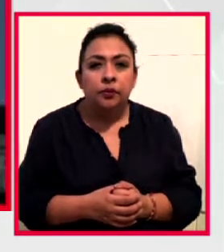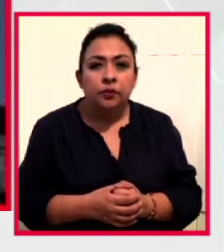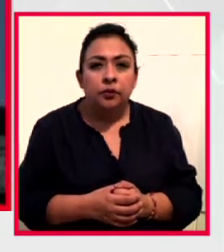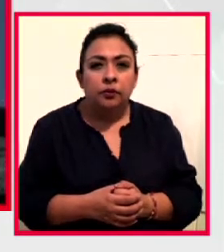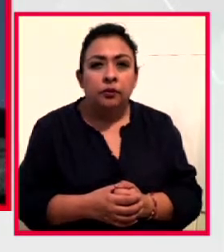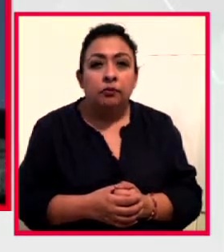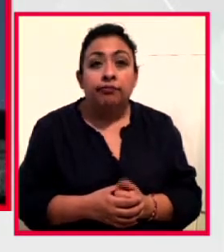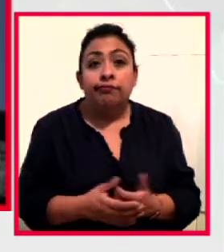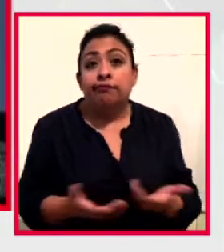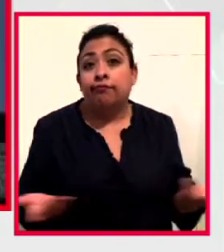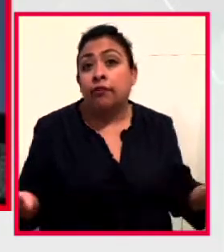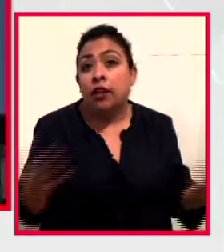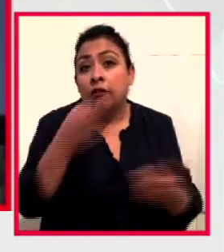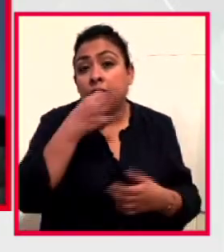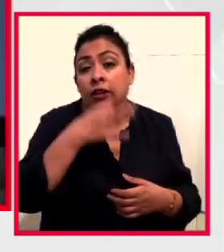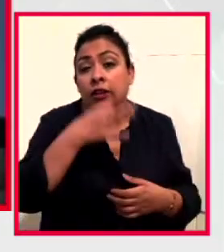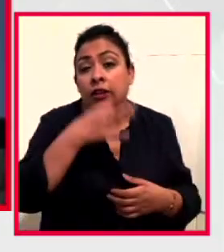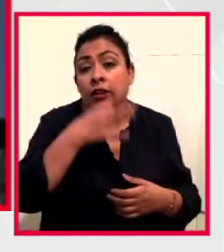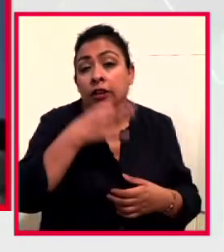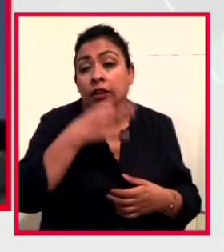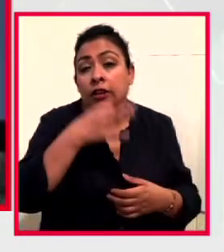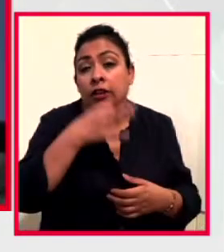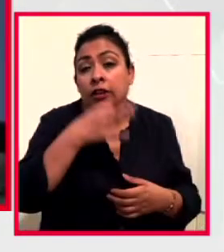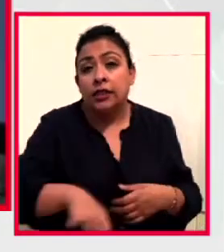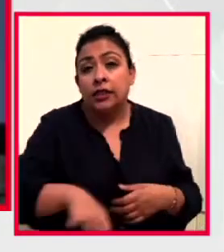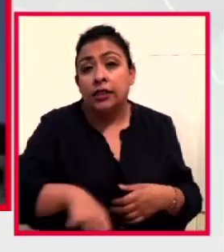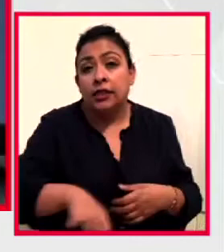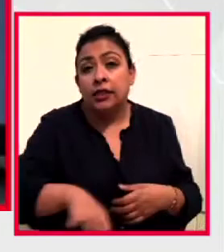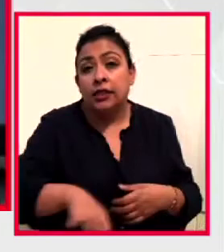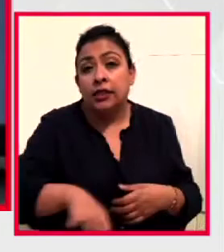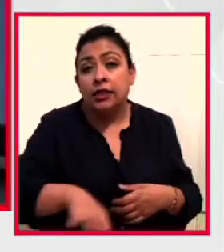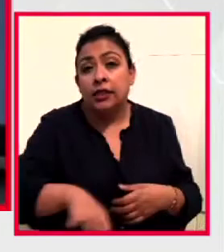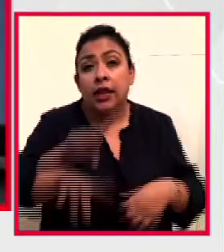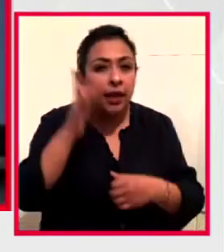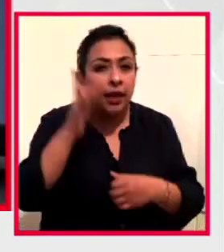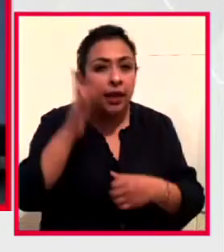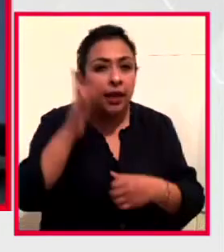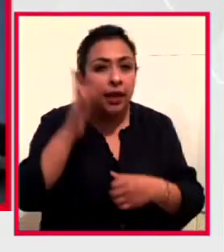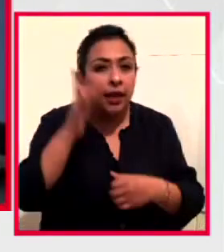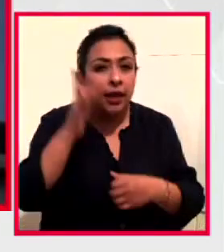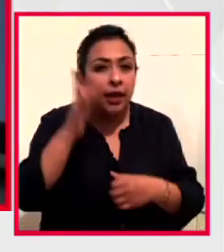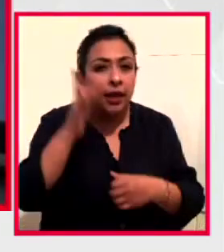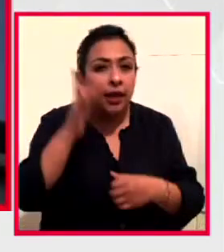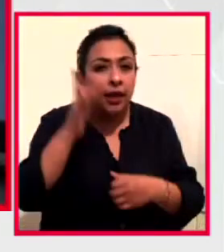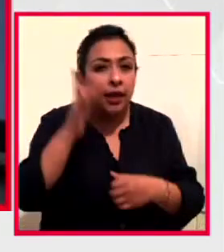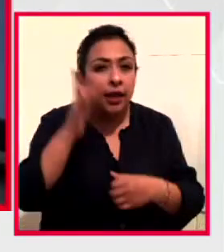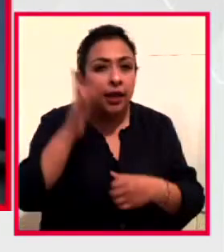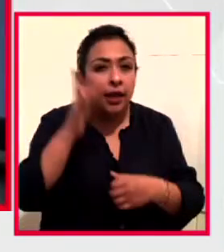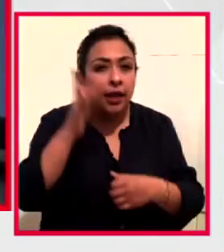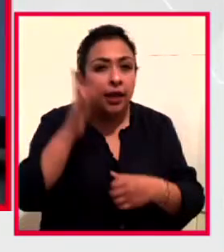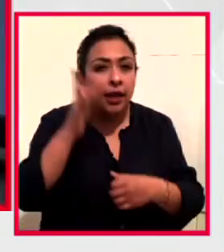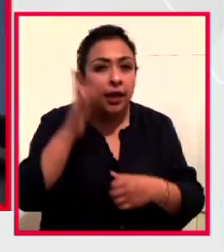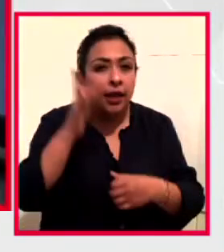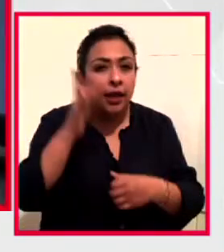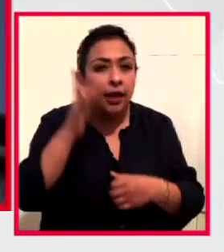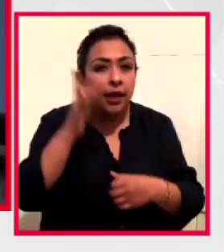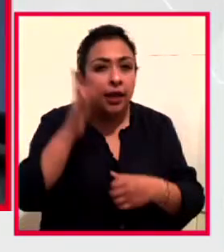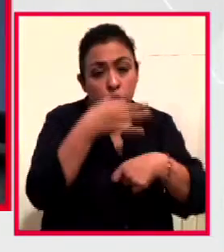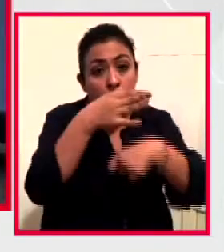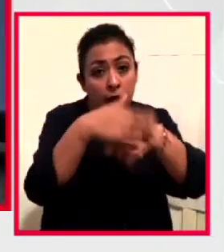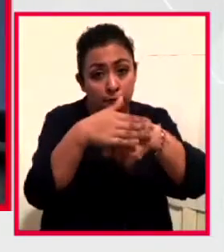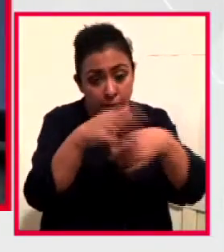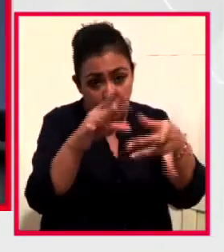A celebrar el Día de San Jordi de manera virtual con esta Feria del Libro y la Rosa. Y antes de la pausa les comento que